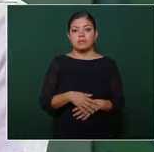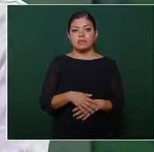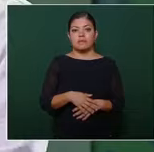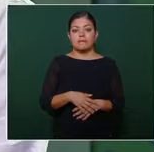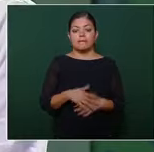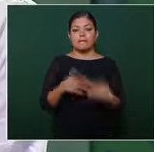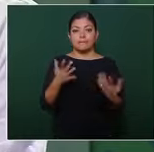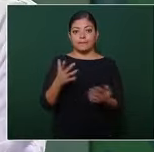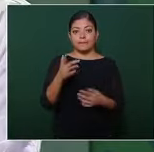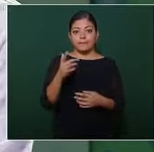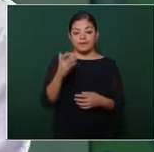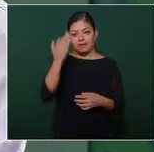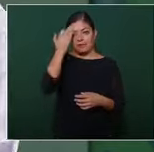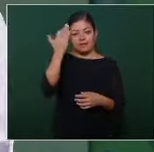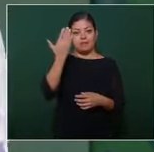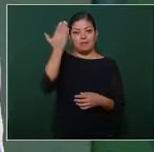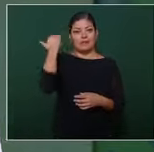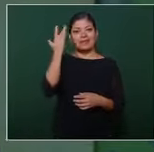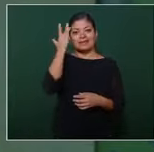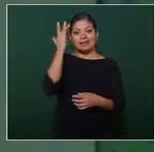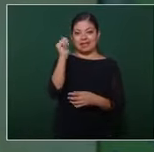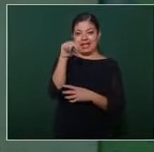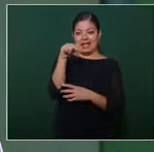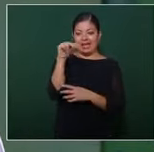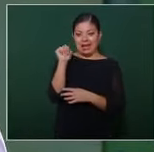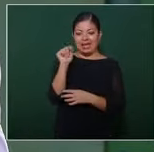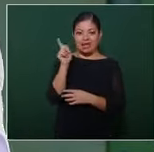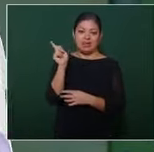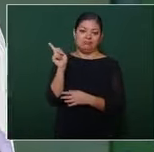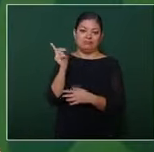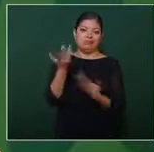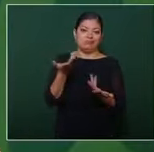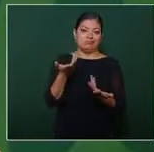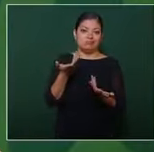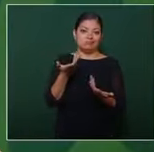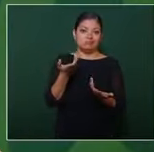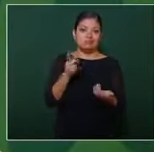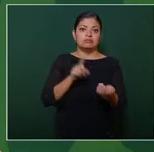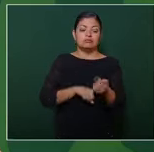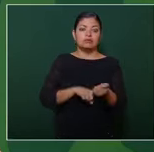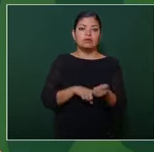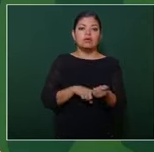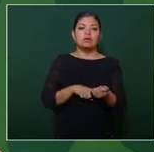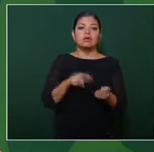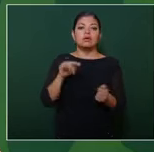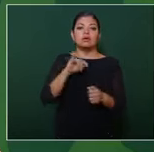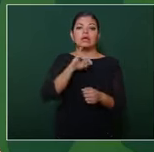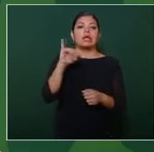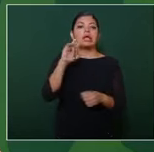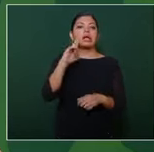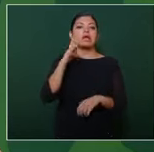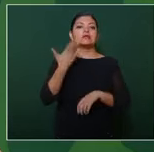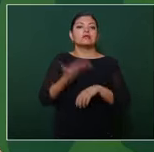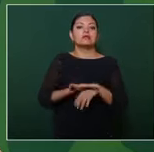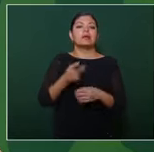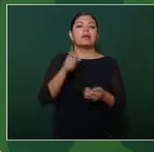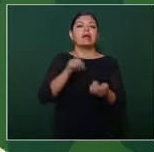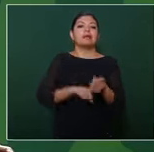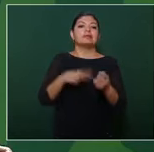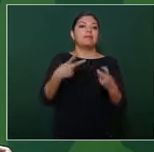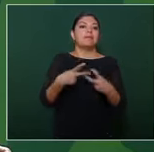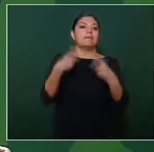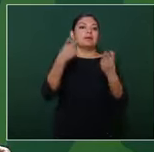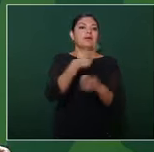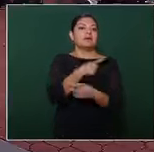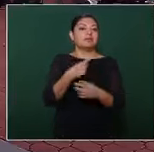Santana tuvo mucho que ver por su actuación irresponsable se